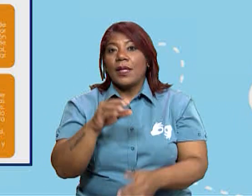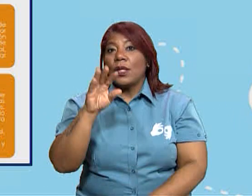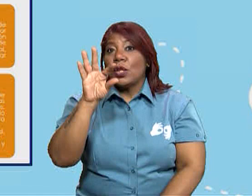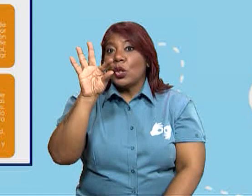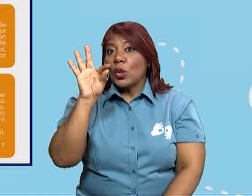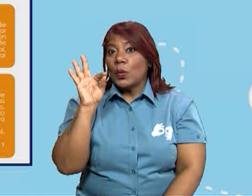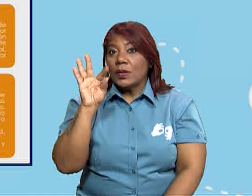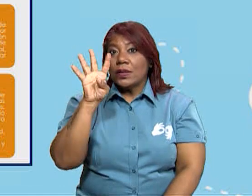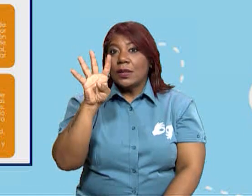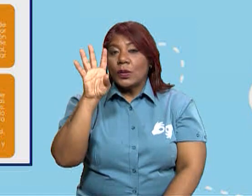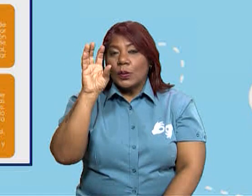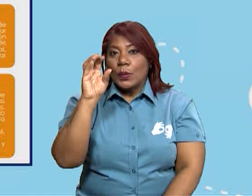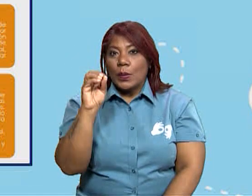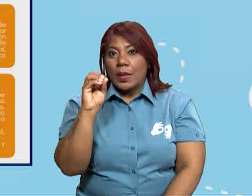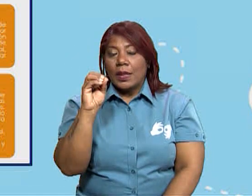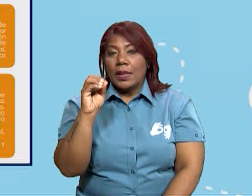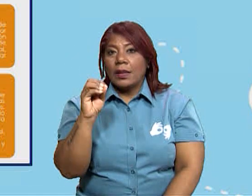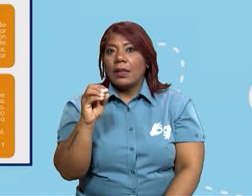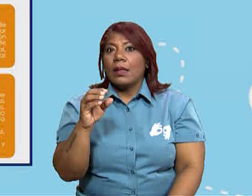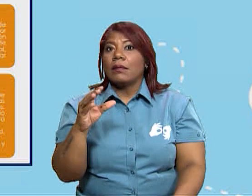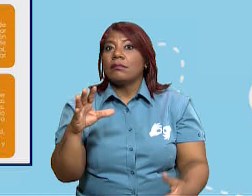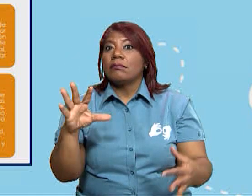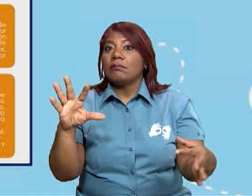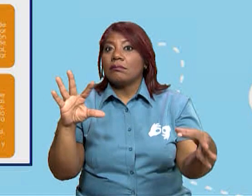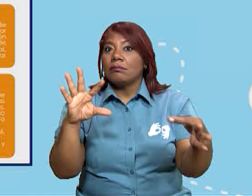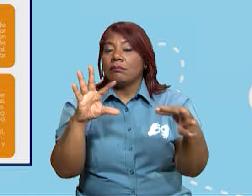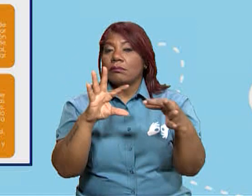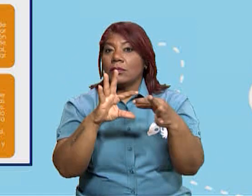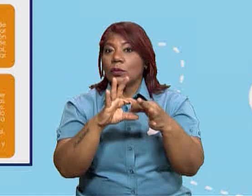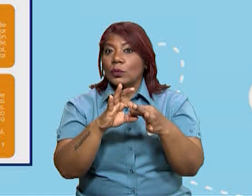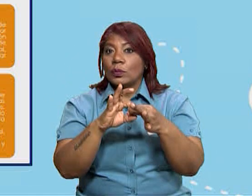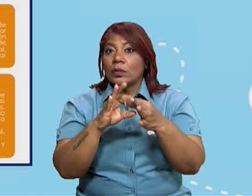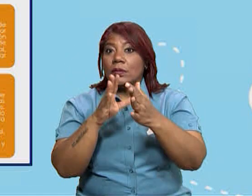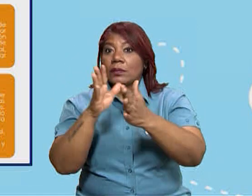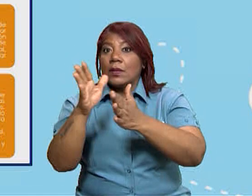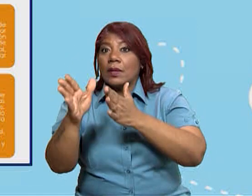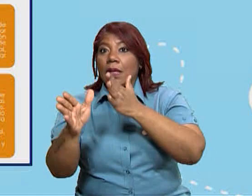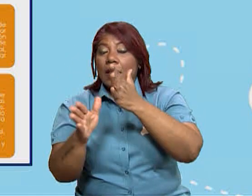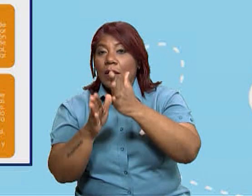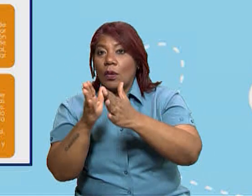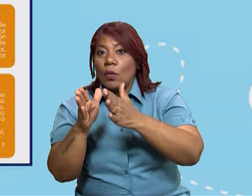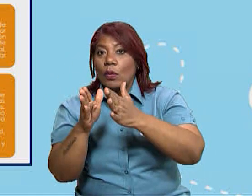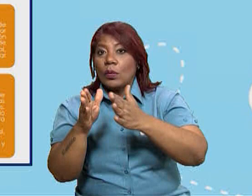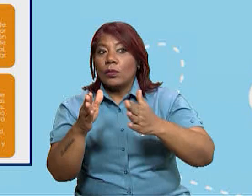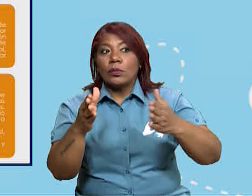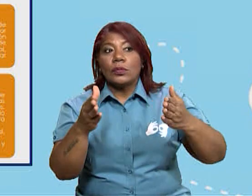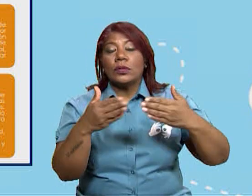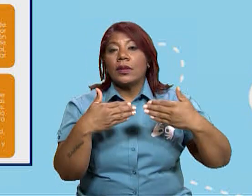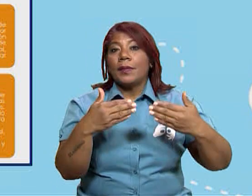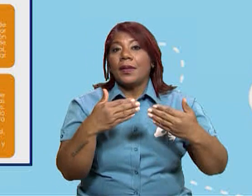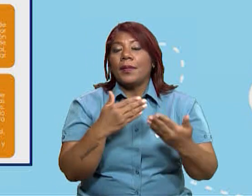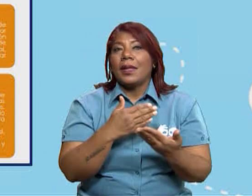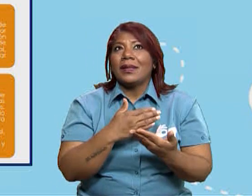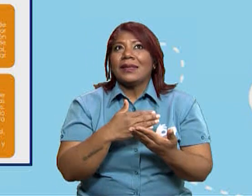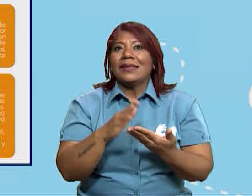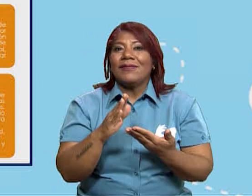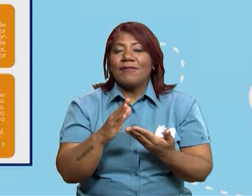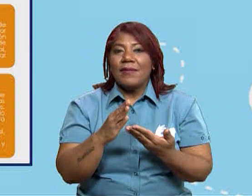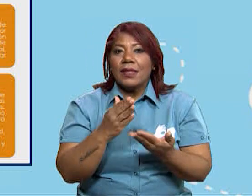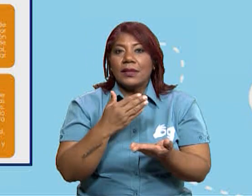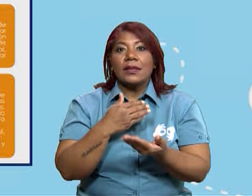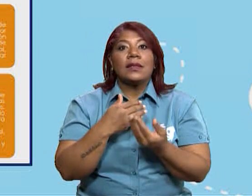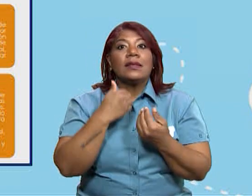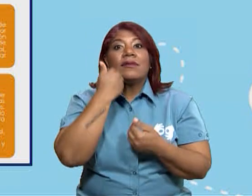y una de las grandes ciudades de Panamá y Colón facilitando el comercio. Recuerden que en